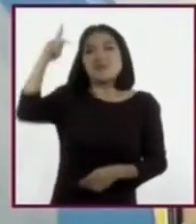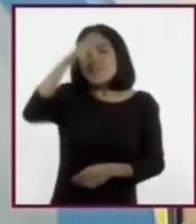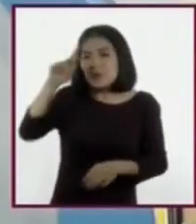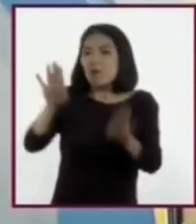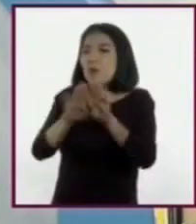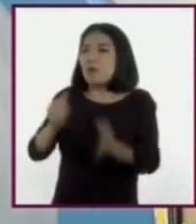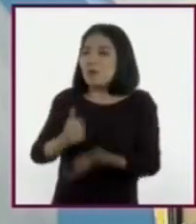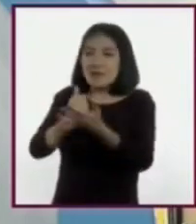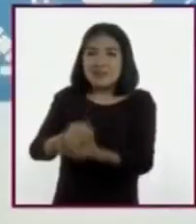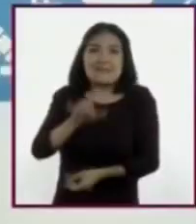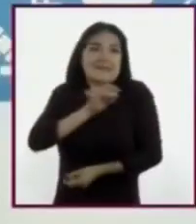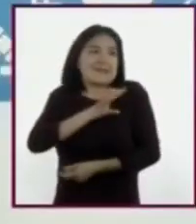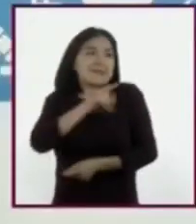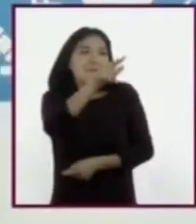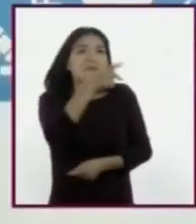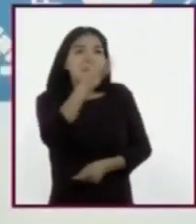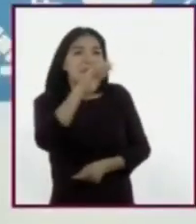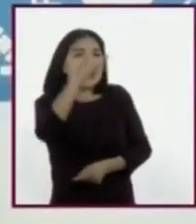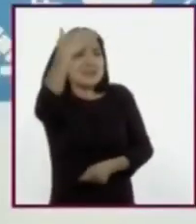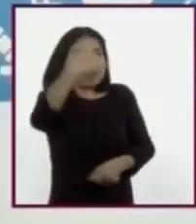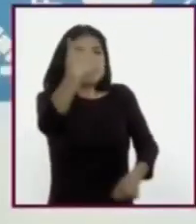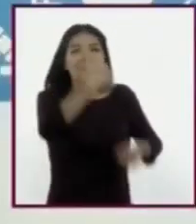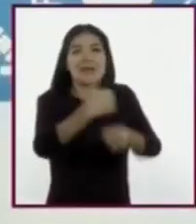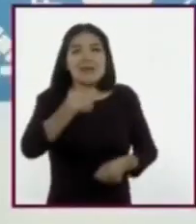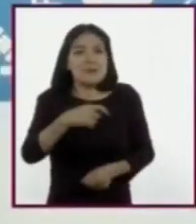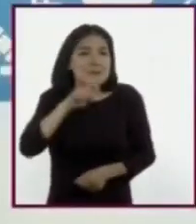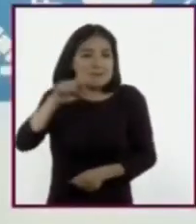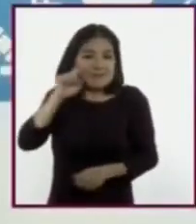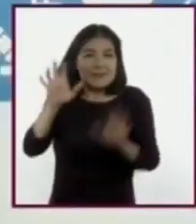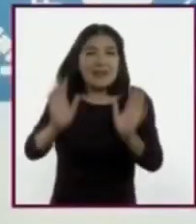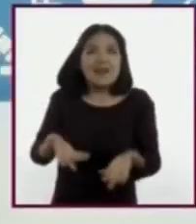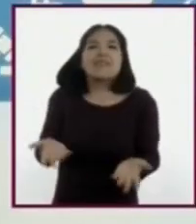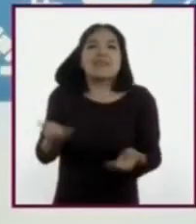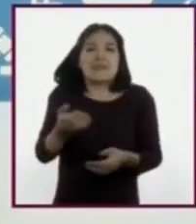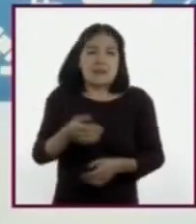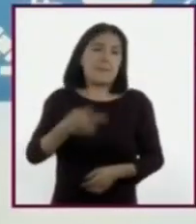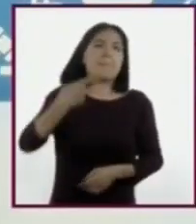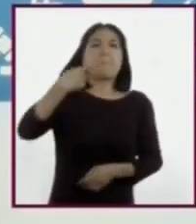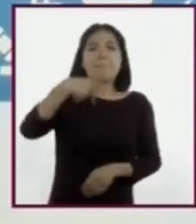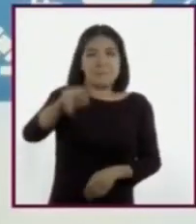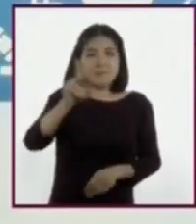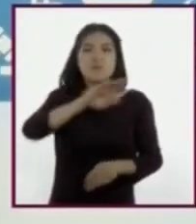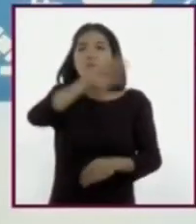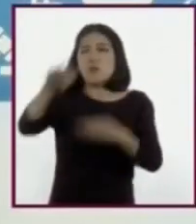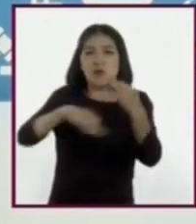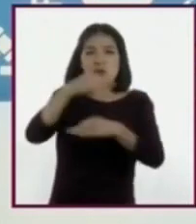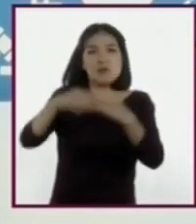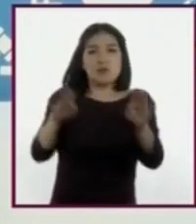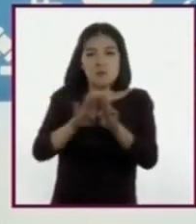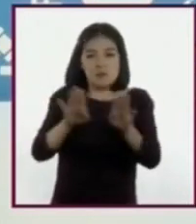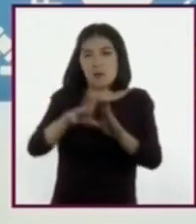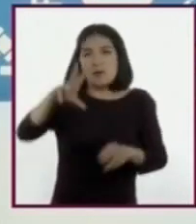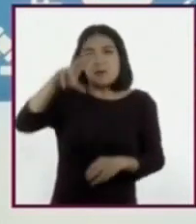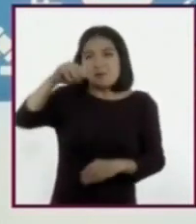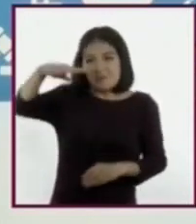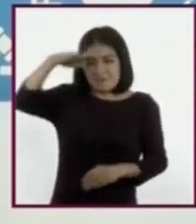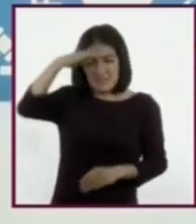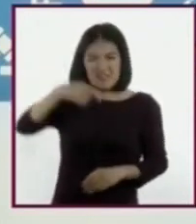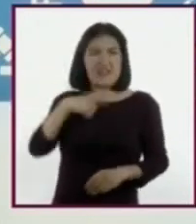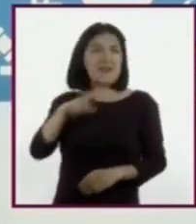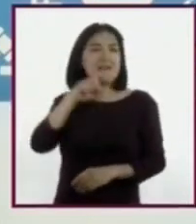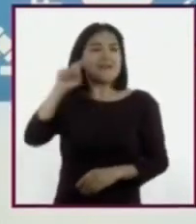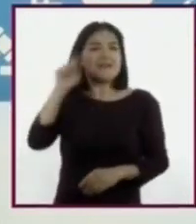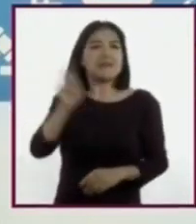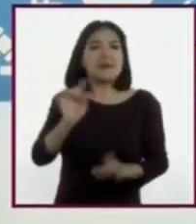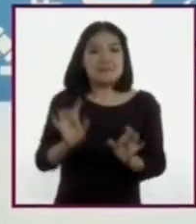de que se enteren sus padres. Y una causa en la que me gustaría profundizar es que no tenían planeado tener relaciones